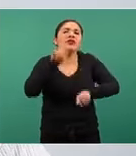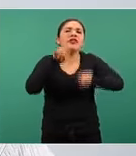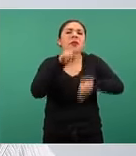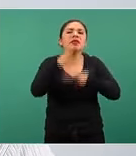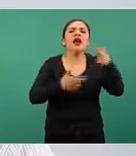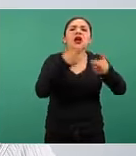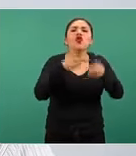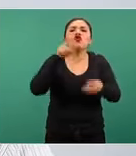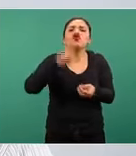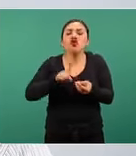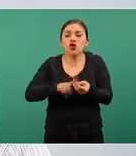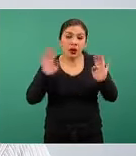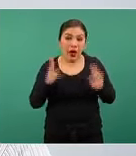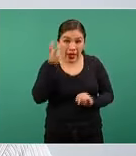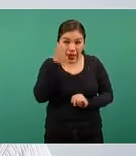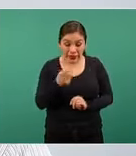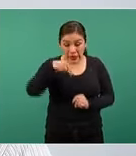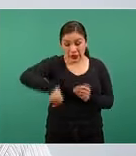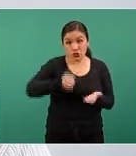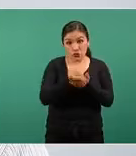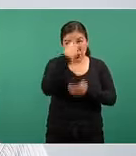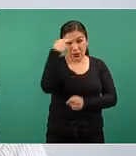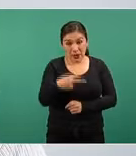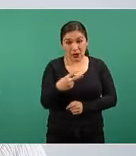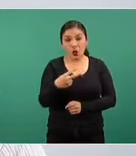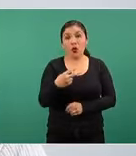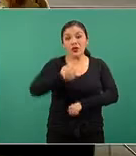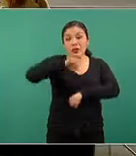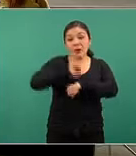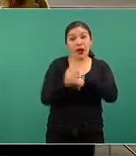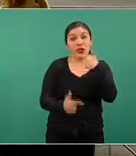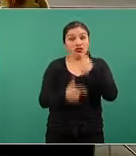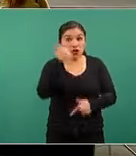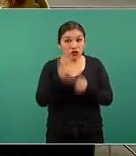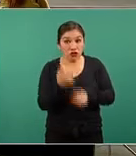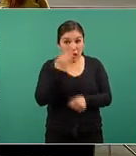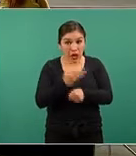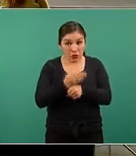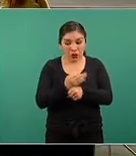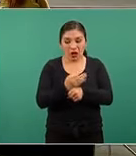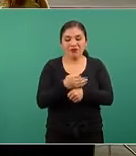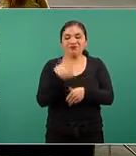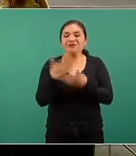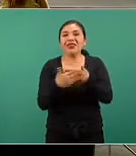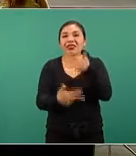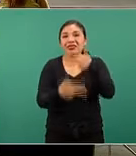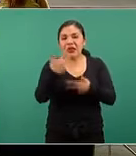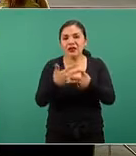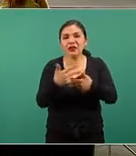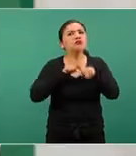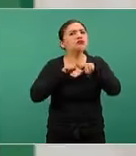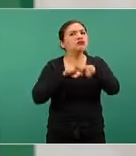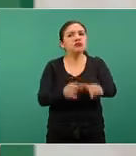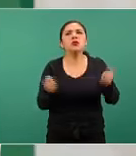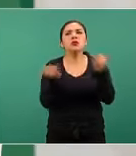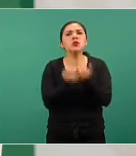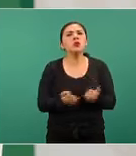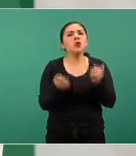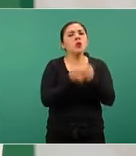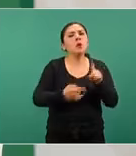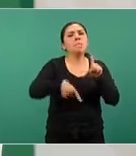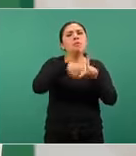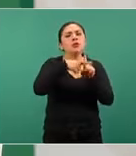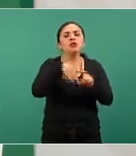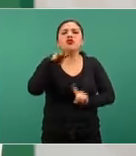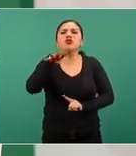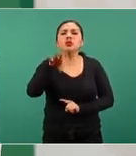Y en ese punto comentar que, por ejemplo, la Ciudad de México, para la semana 12, y lo que va inclusive de la 13, ha mantenido un porcentaje de positividad de